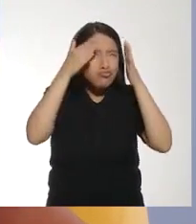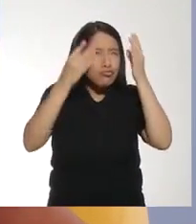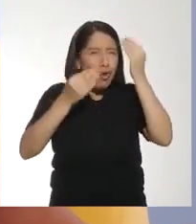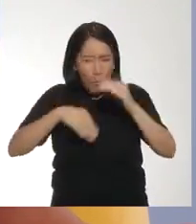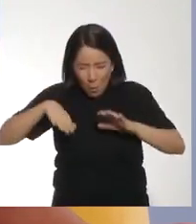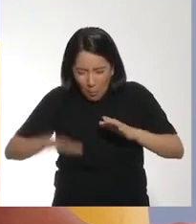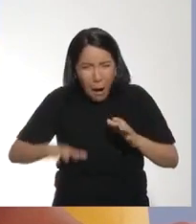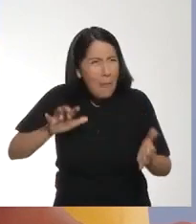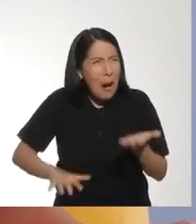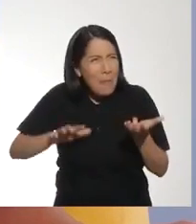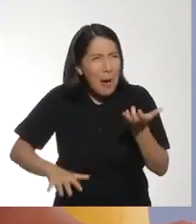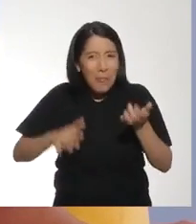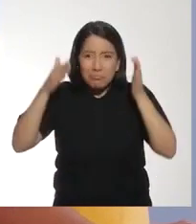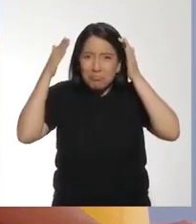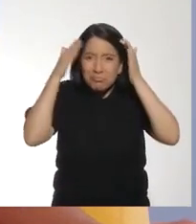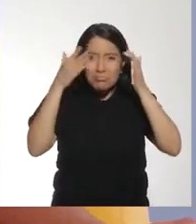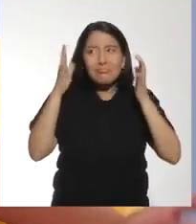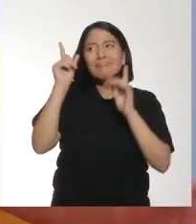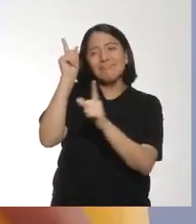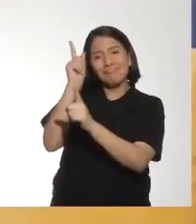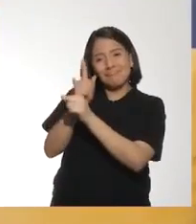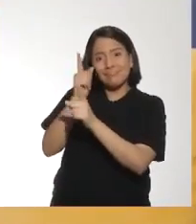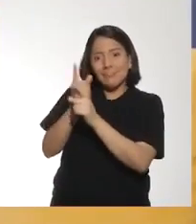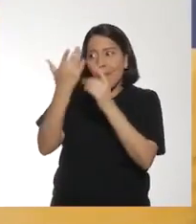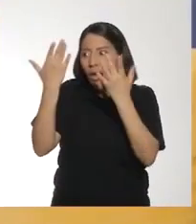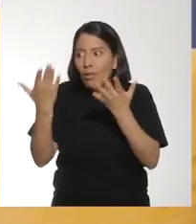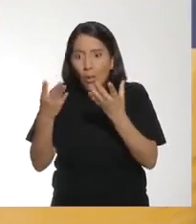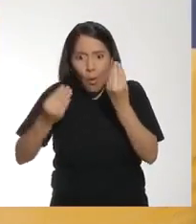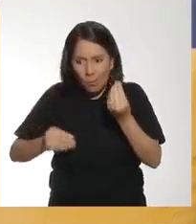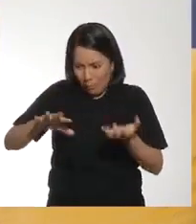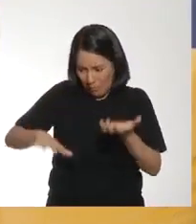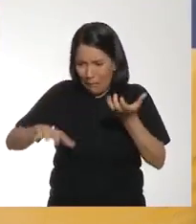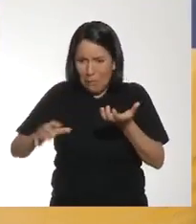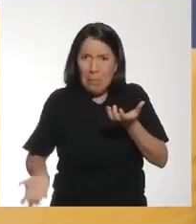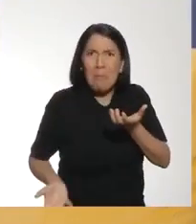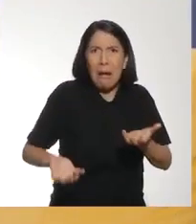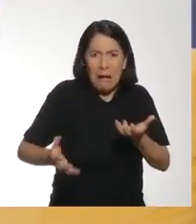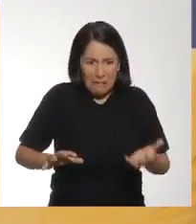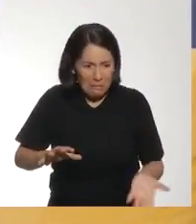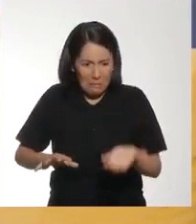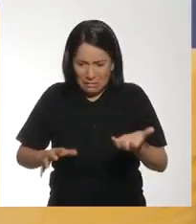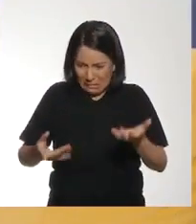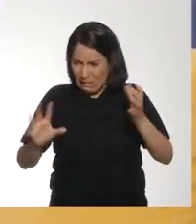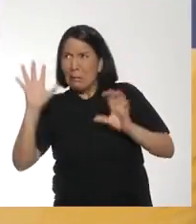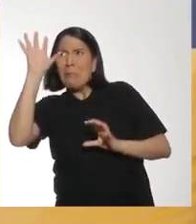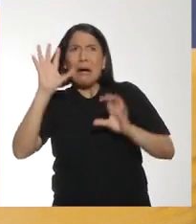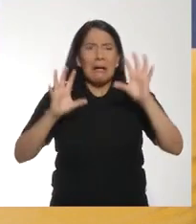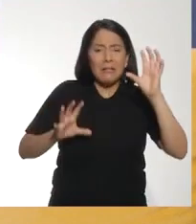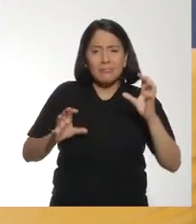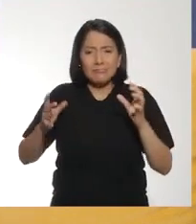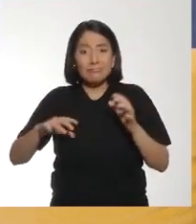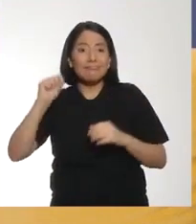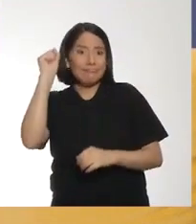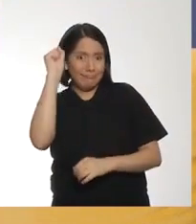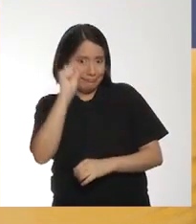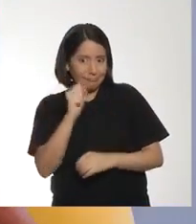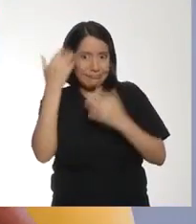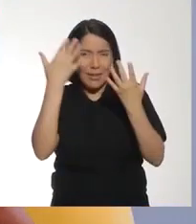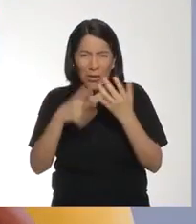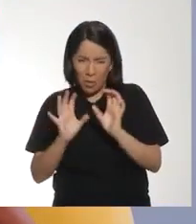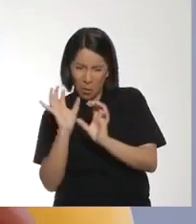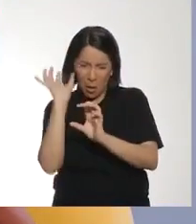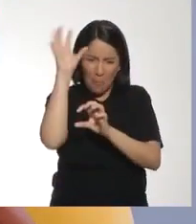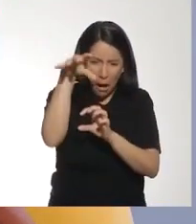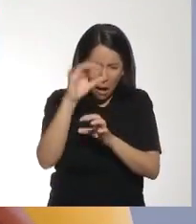concentrarnos Para poder dar bote Una pelota Y lanzar la otra Exacto Y más aún Cuando teníamos que darnos Paz entre nosotros Y atrapar la pelota